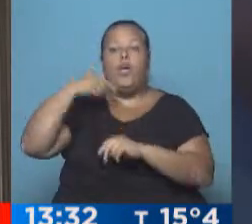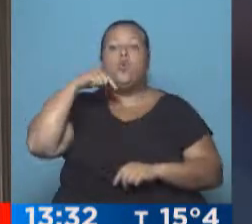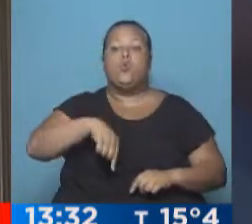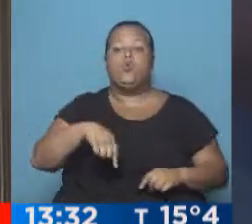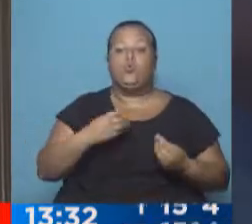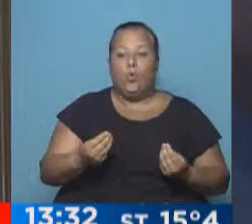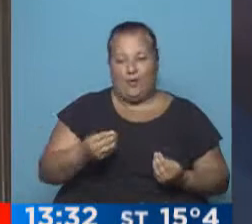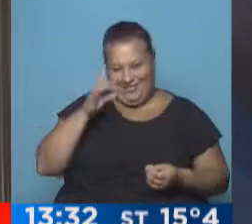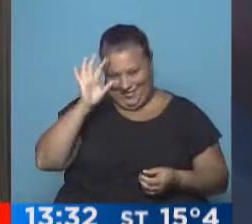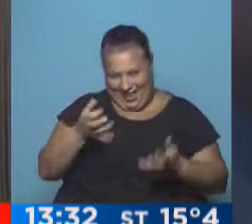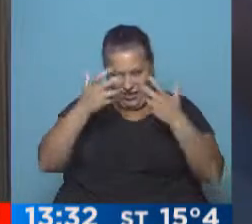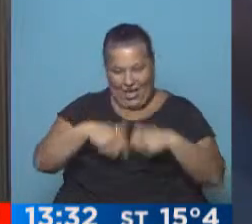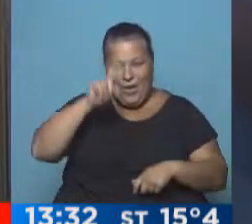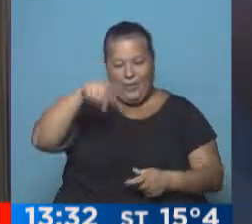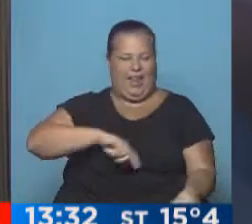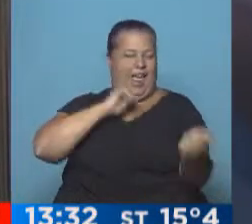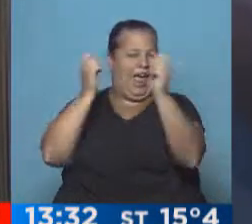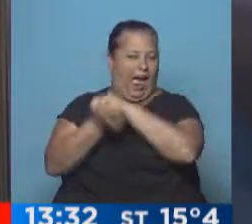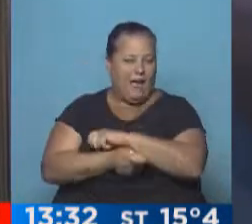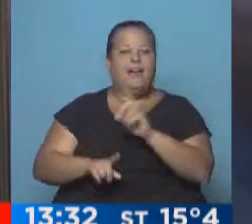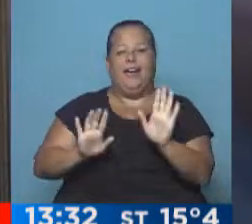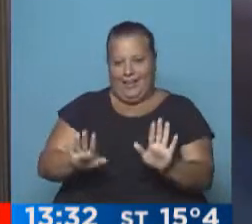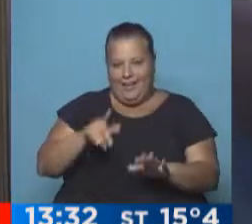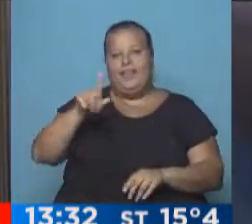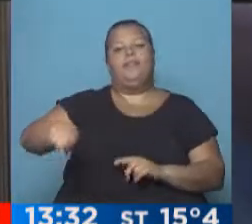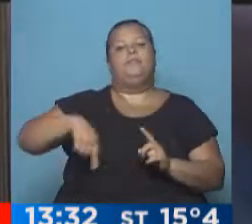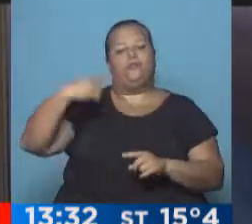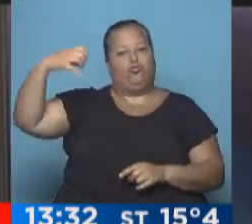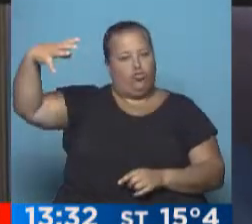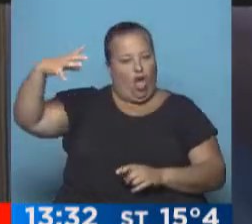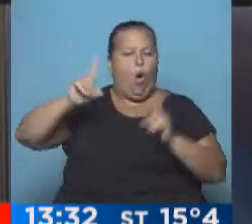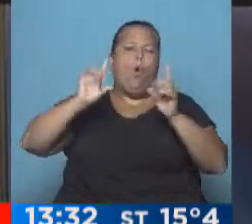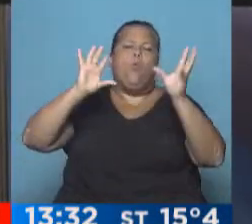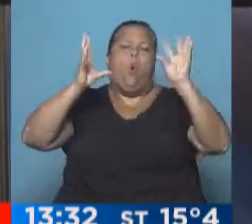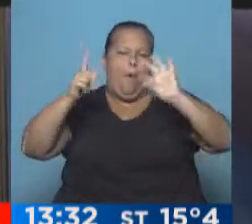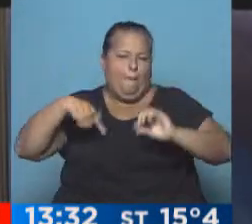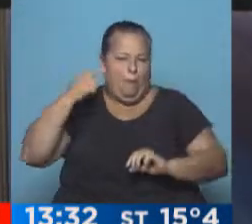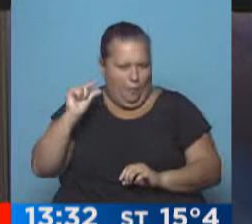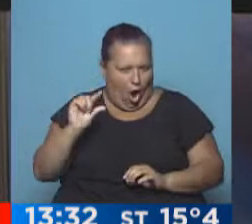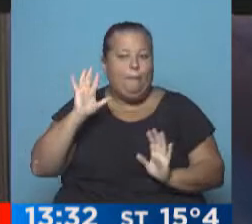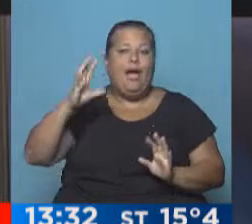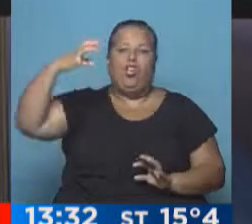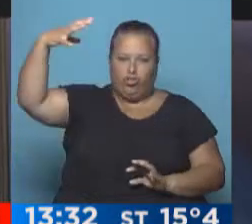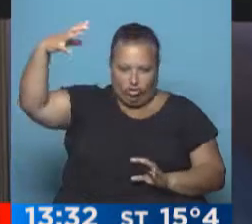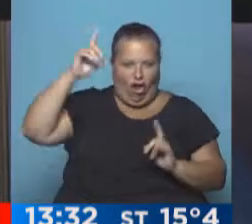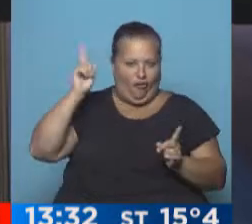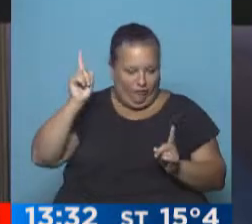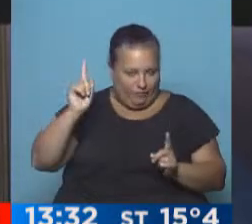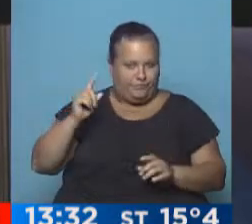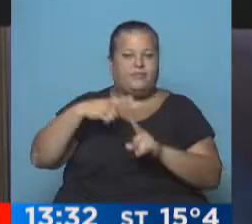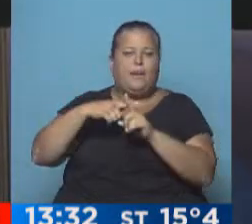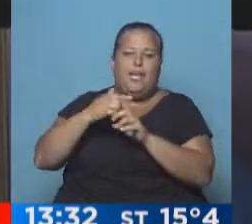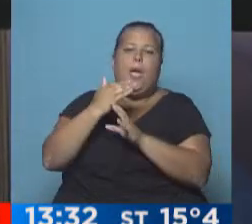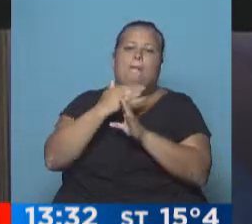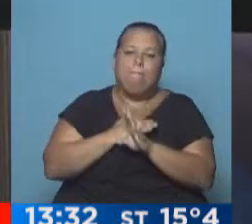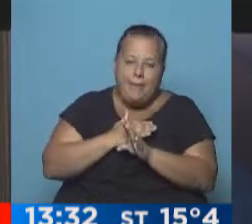sur, ya saben, se viene el cambio, ahí está, el sol, alguna nube para mañana, pero el sol está, desciende la